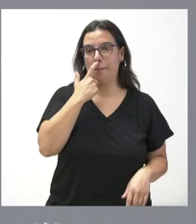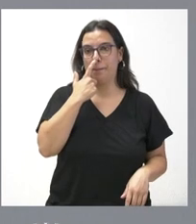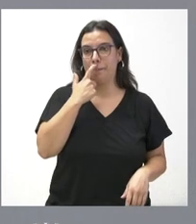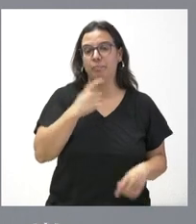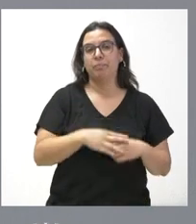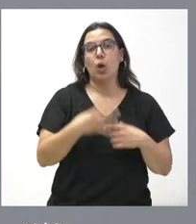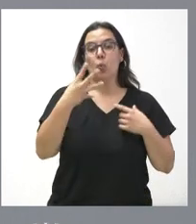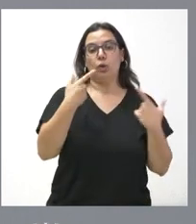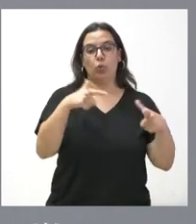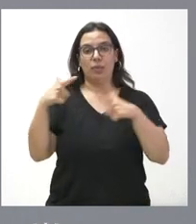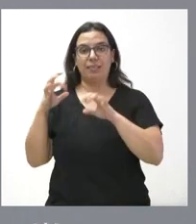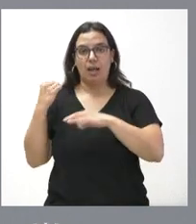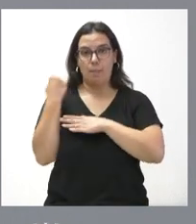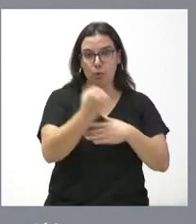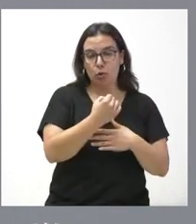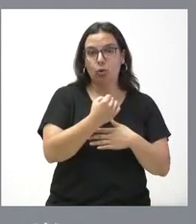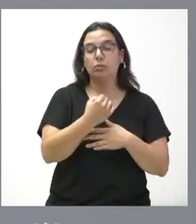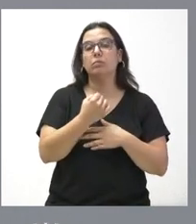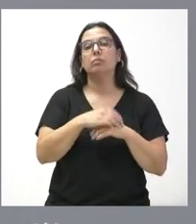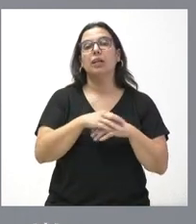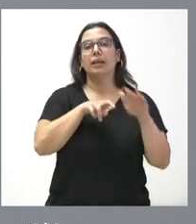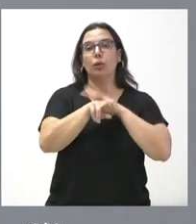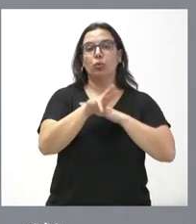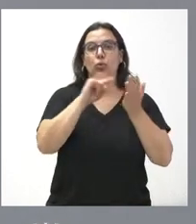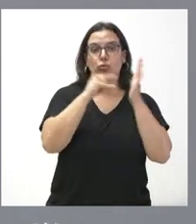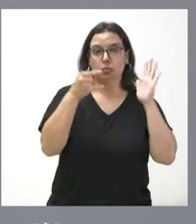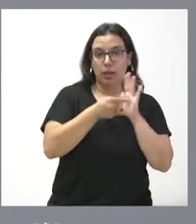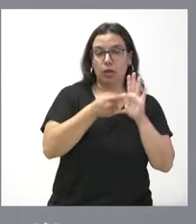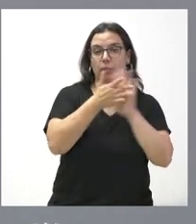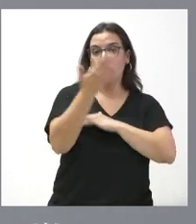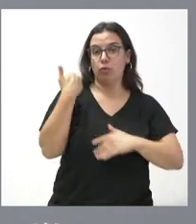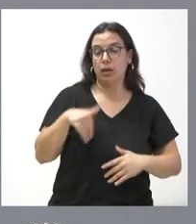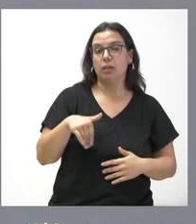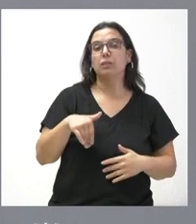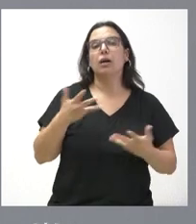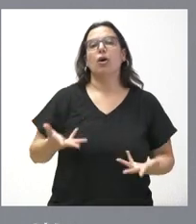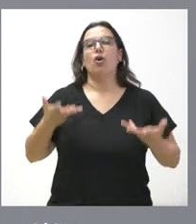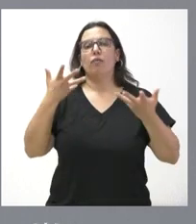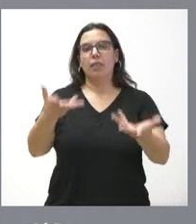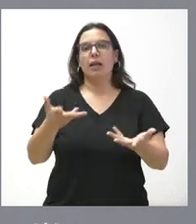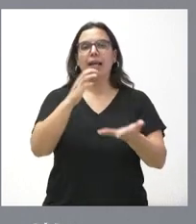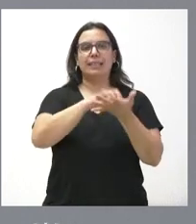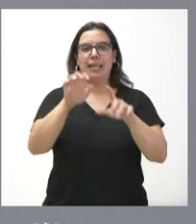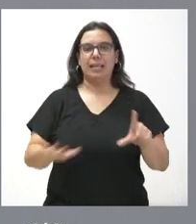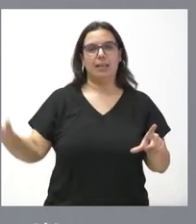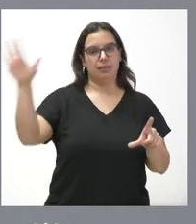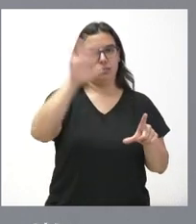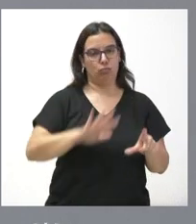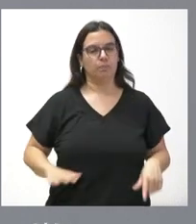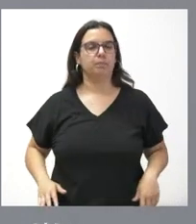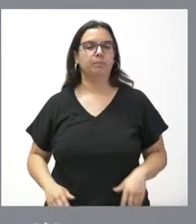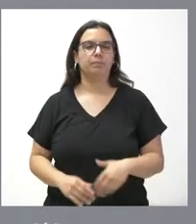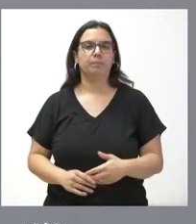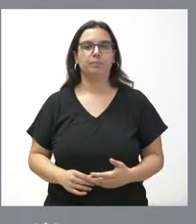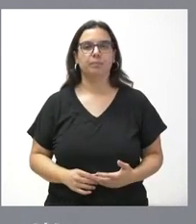cuatro unidades de apoyo, medios técnicos, lo que les he descrito, prestan servicio a todo Castilla y